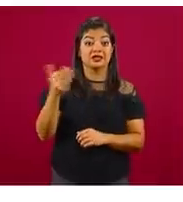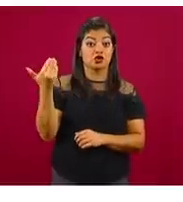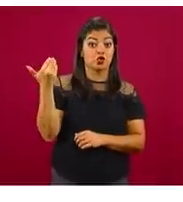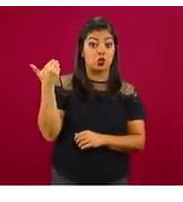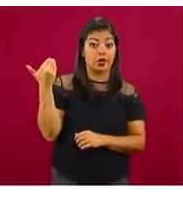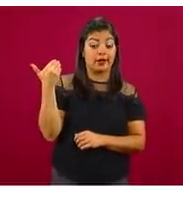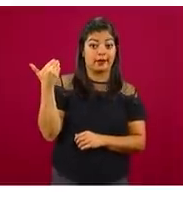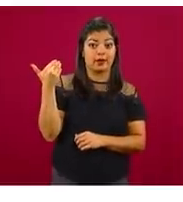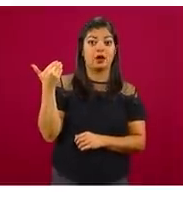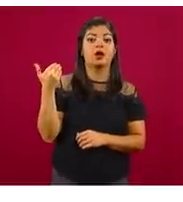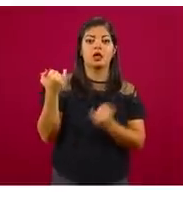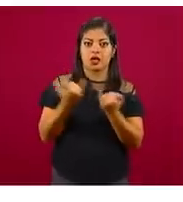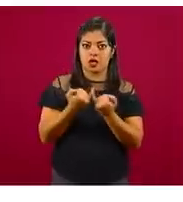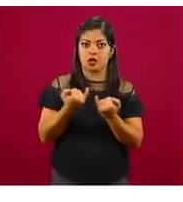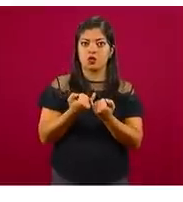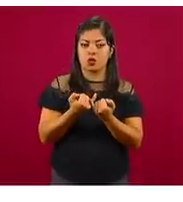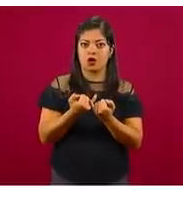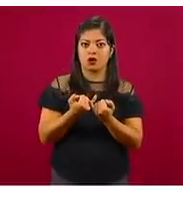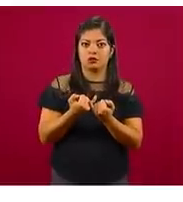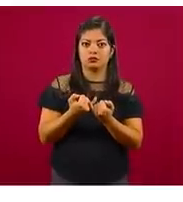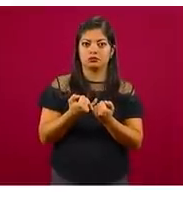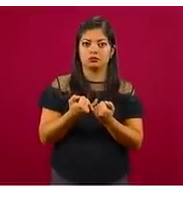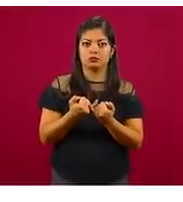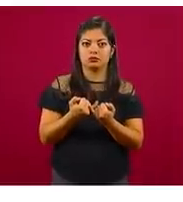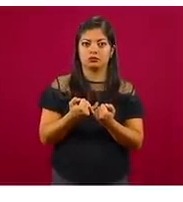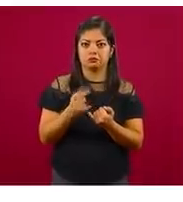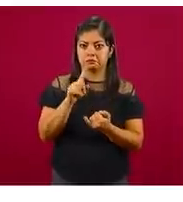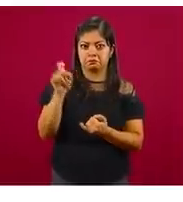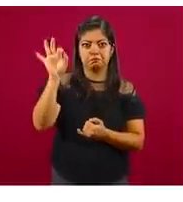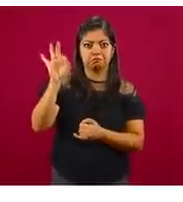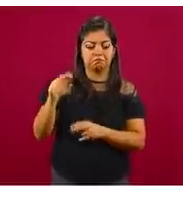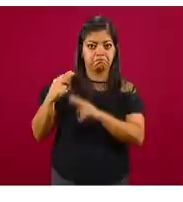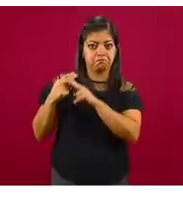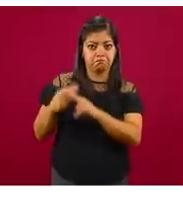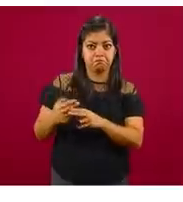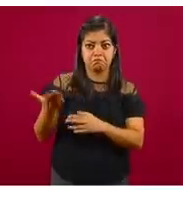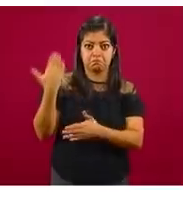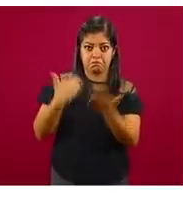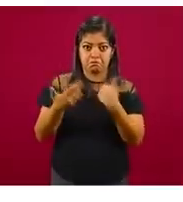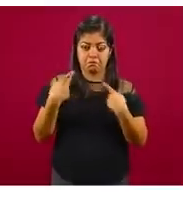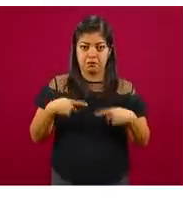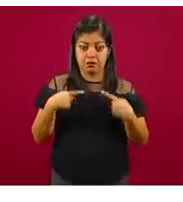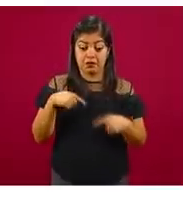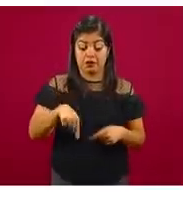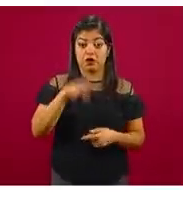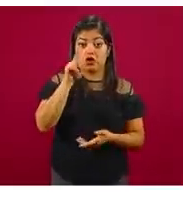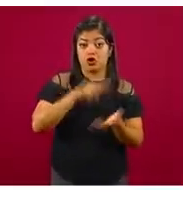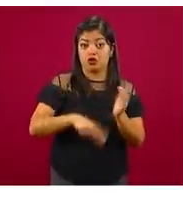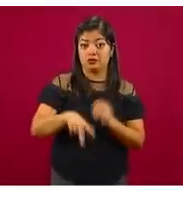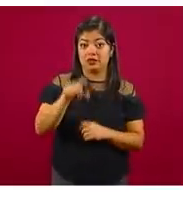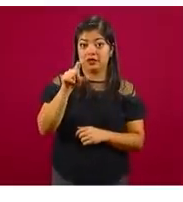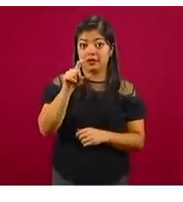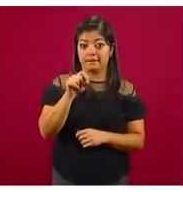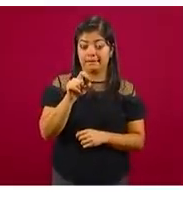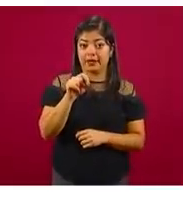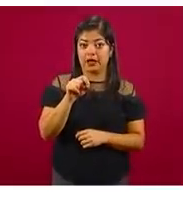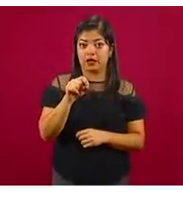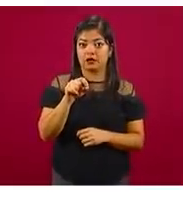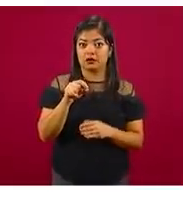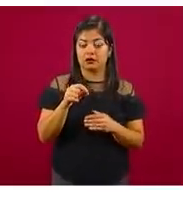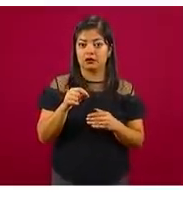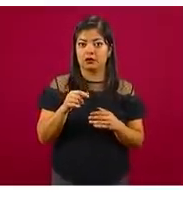esa se cumplió al 100 por ciento. Y este año llevamos un avance de